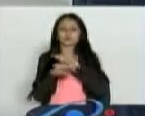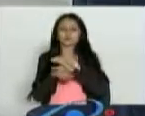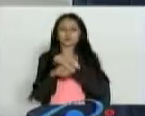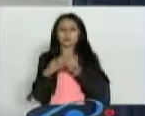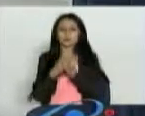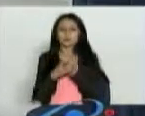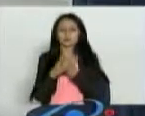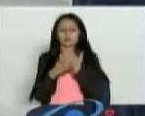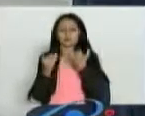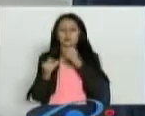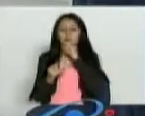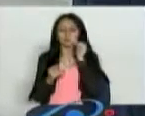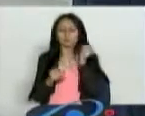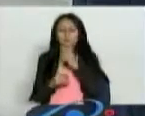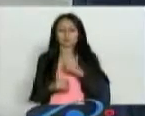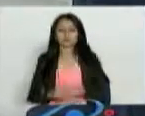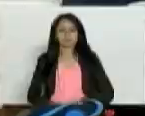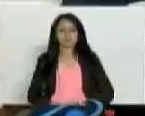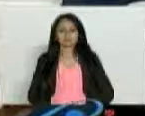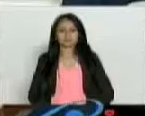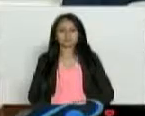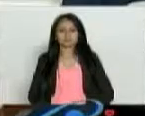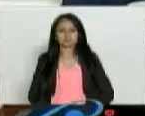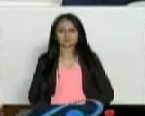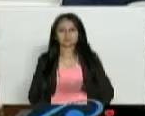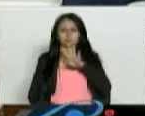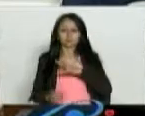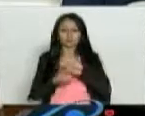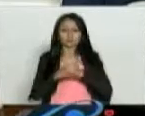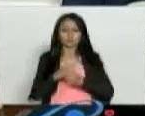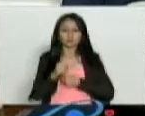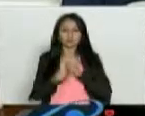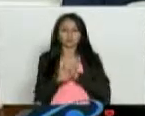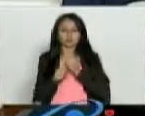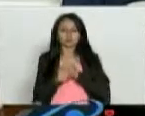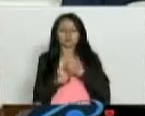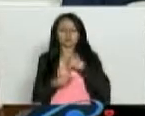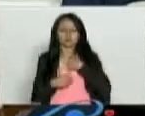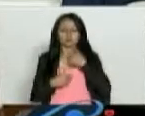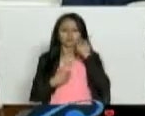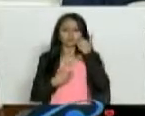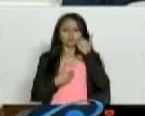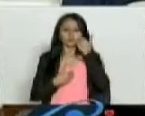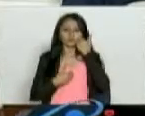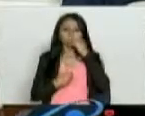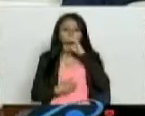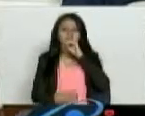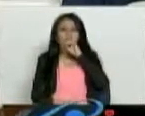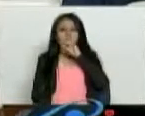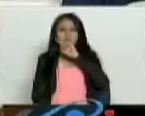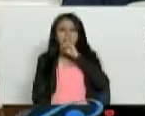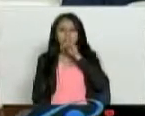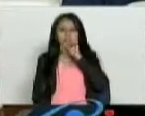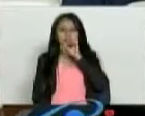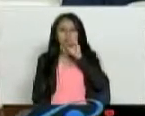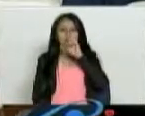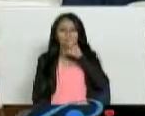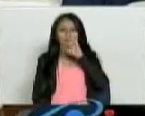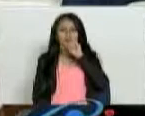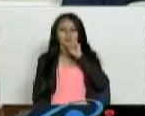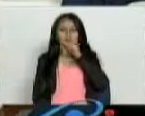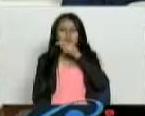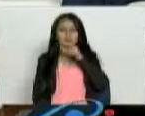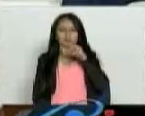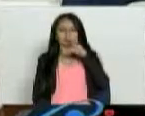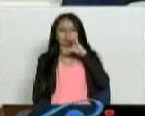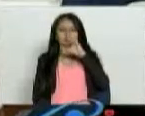Me pregunta es la siguiente. Hace cuatro años me diagnosticaron una distonía cervical, según